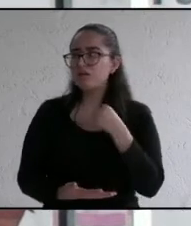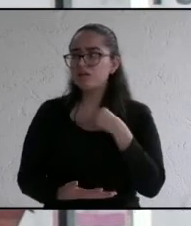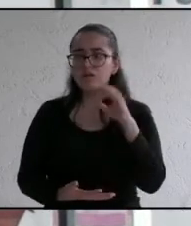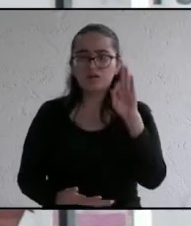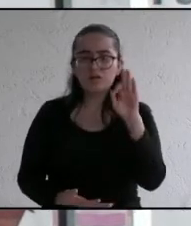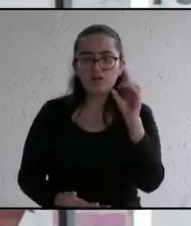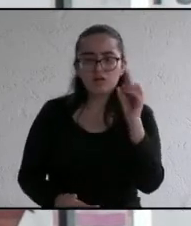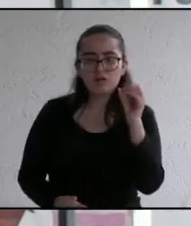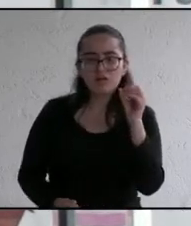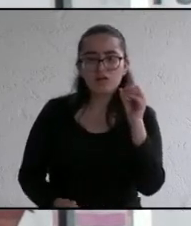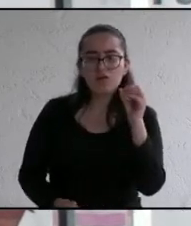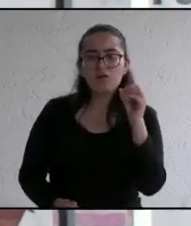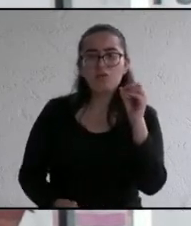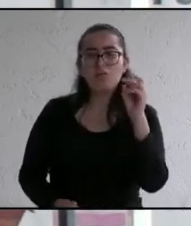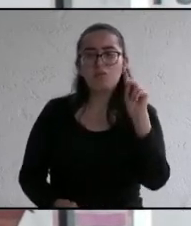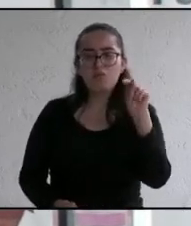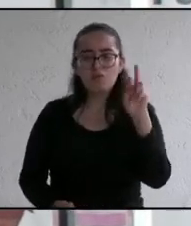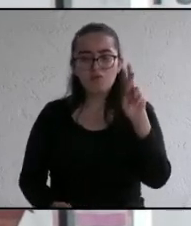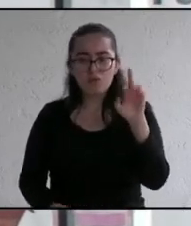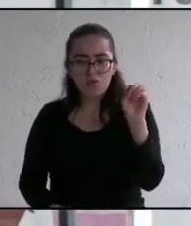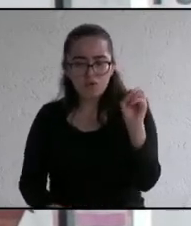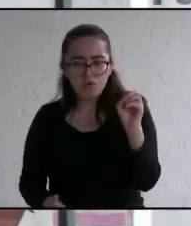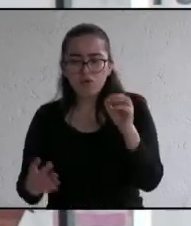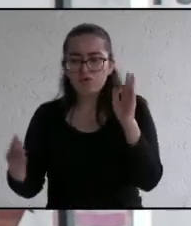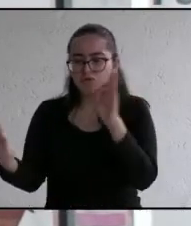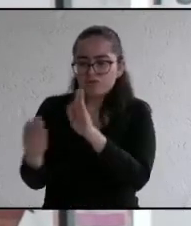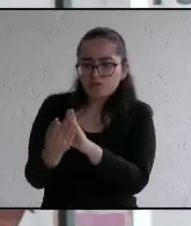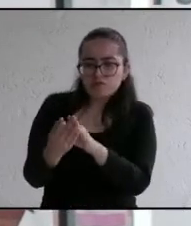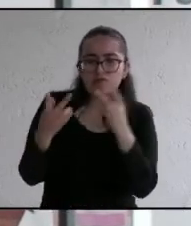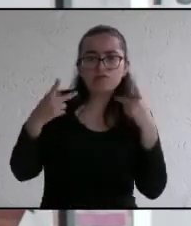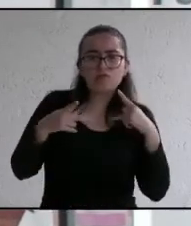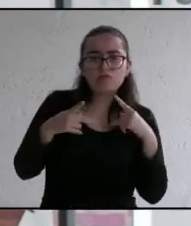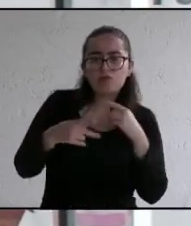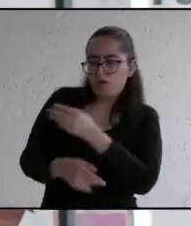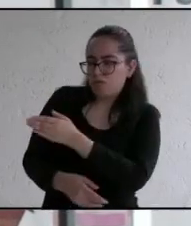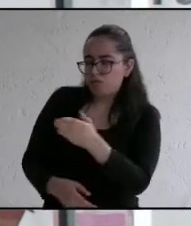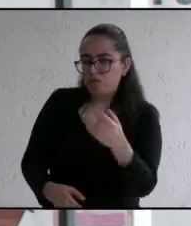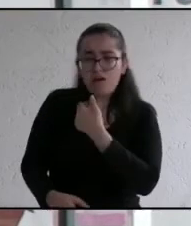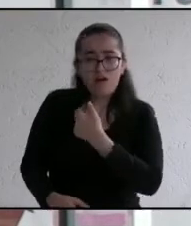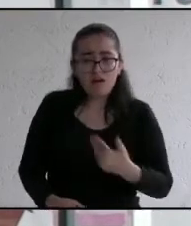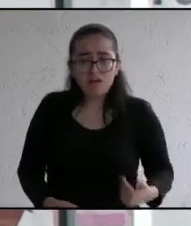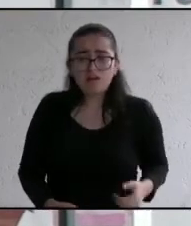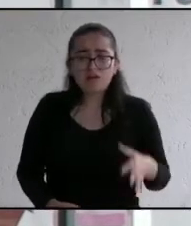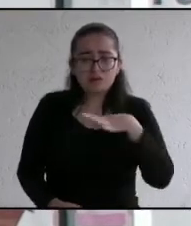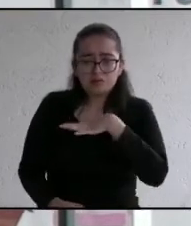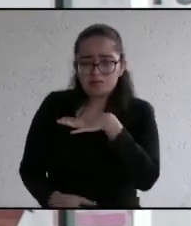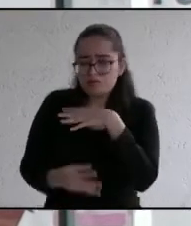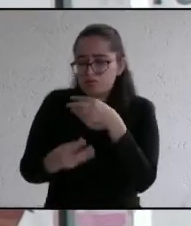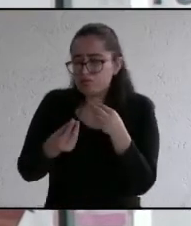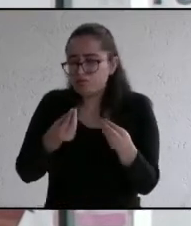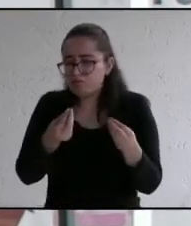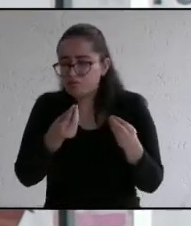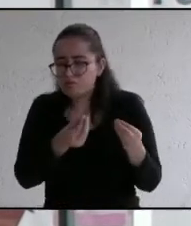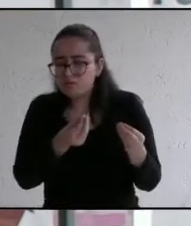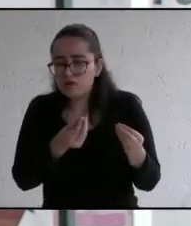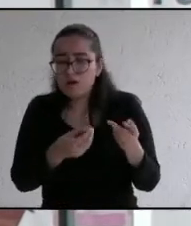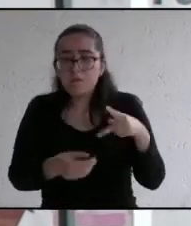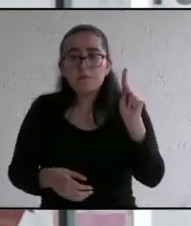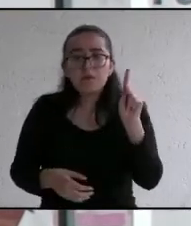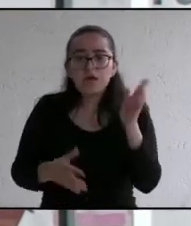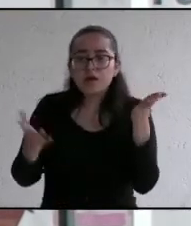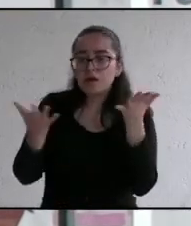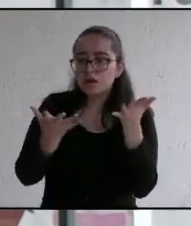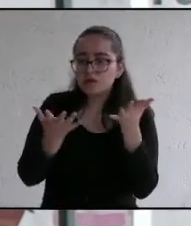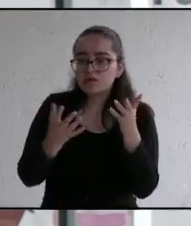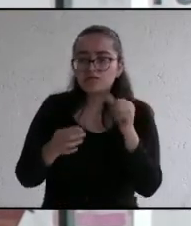ha sido una persona muy cercana a la gente aquí hay muchos candidatos que presumen de muchas cosas pero que nunca han hecho nada nomás aparecen